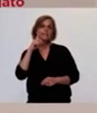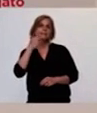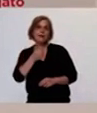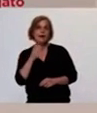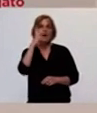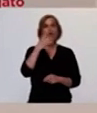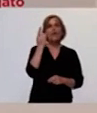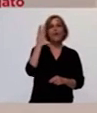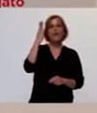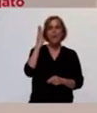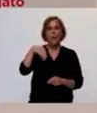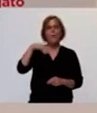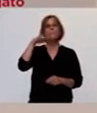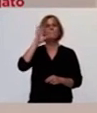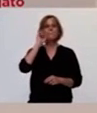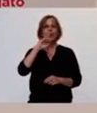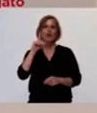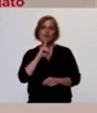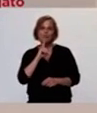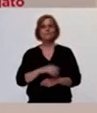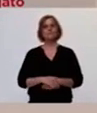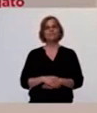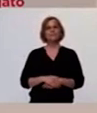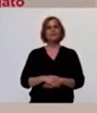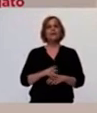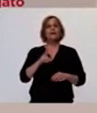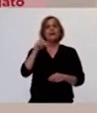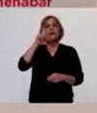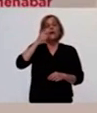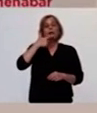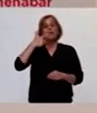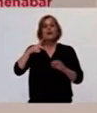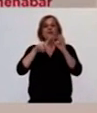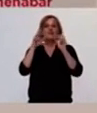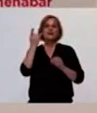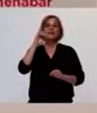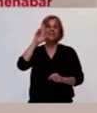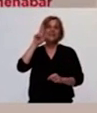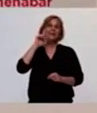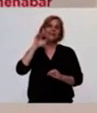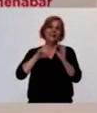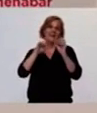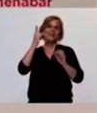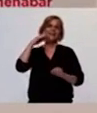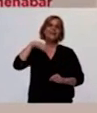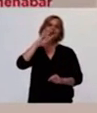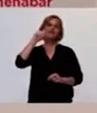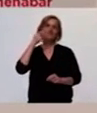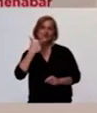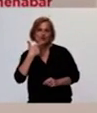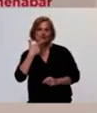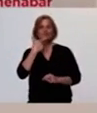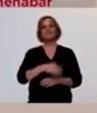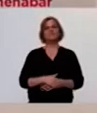Juncal, Los Quirquinchos, Montes de Oca, Pujato, San Cristóbal, San Jerónimo